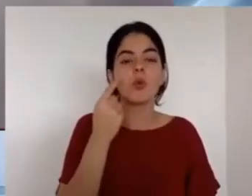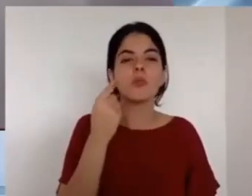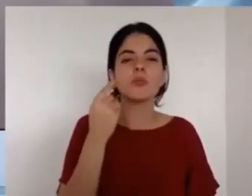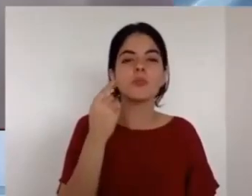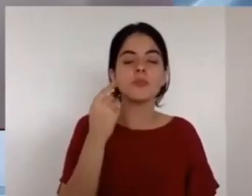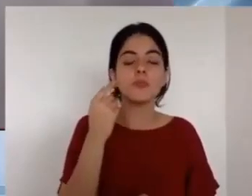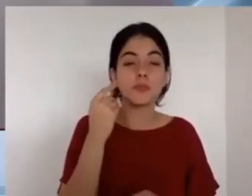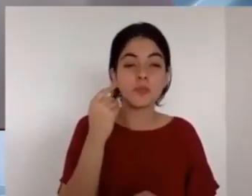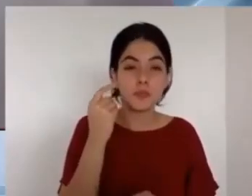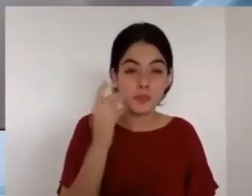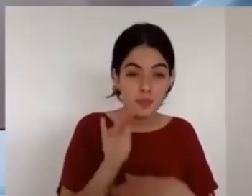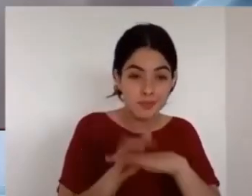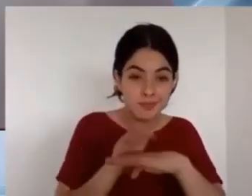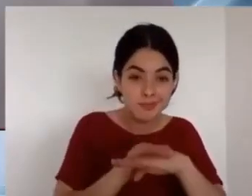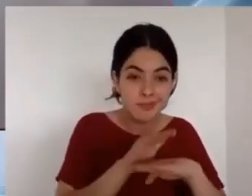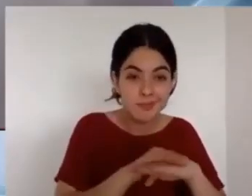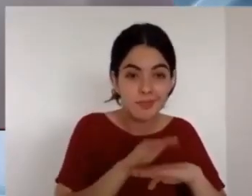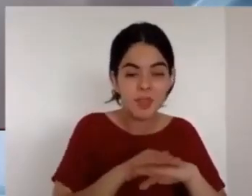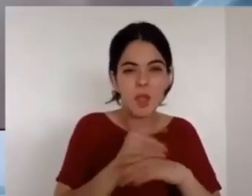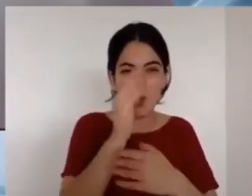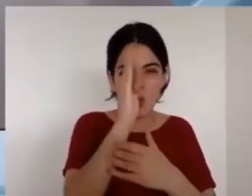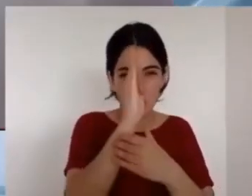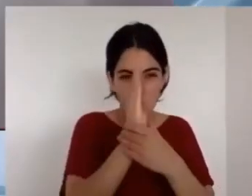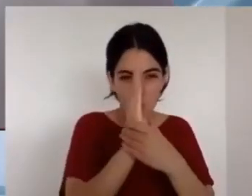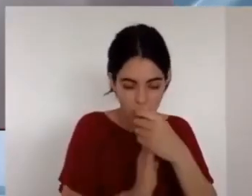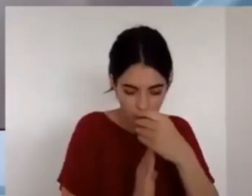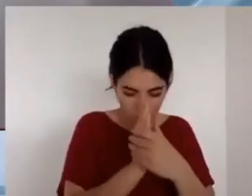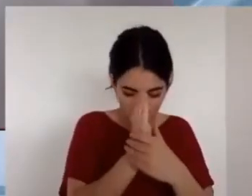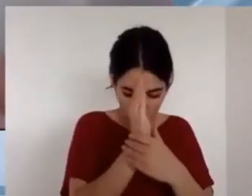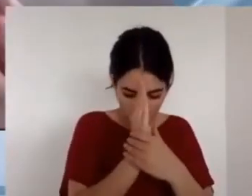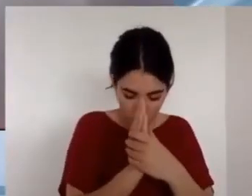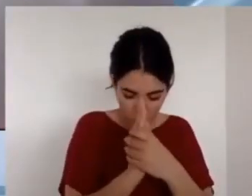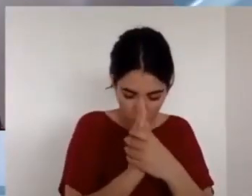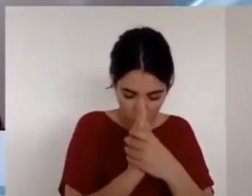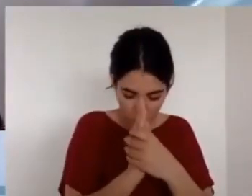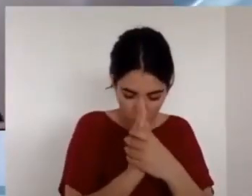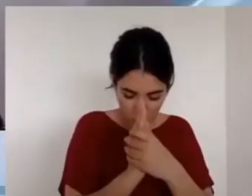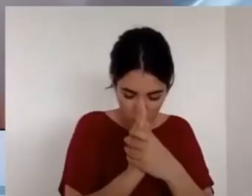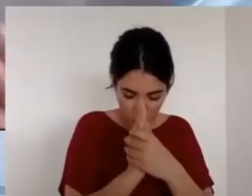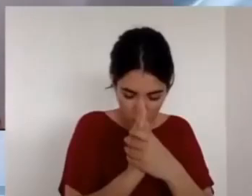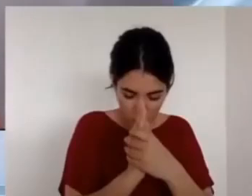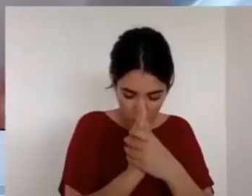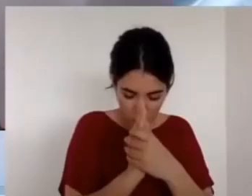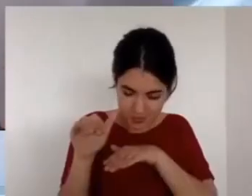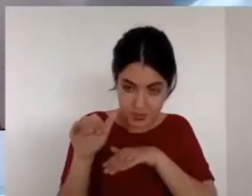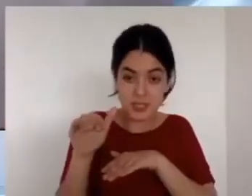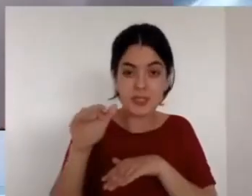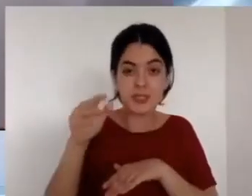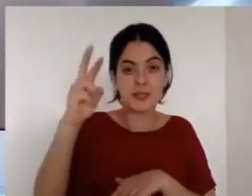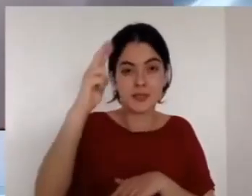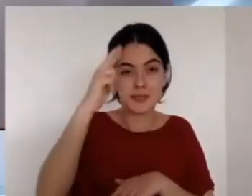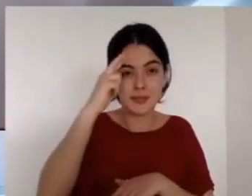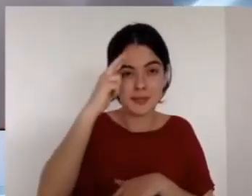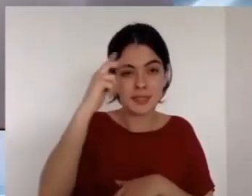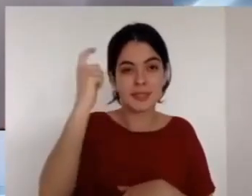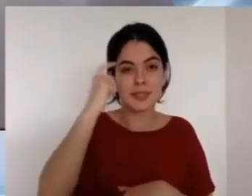por eso es que la Biblia dice, humillados delante del Señor y Él os exaltará.